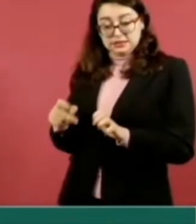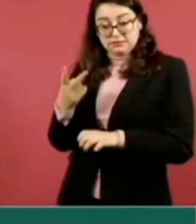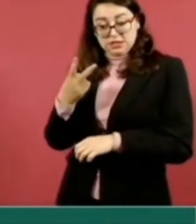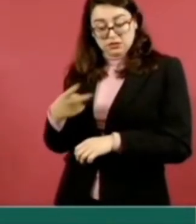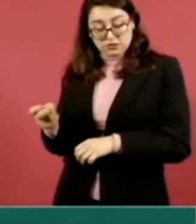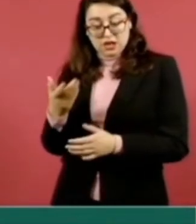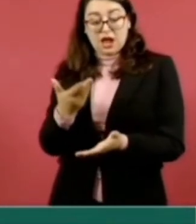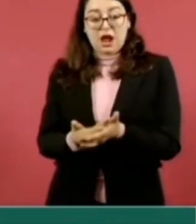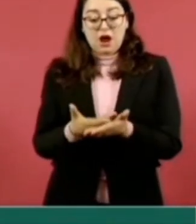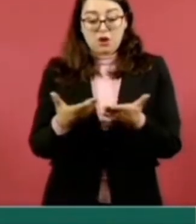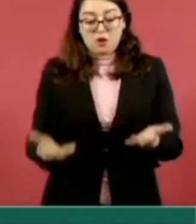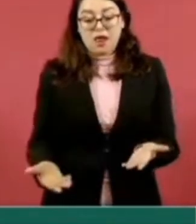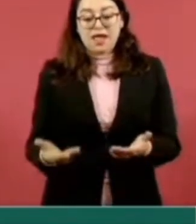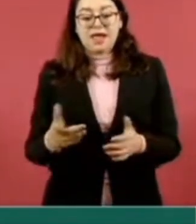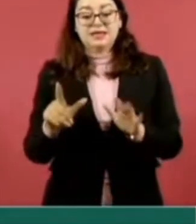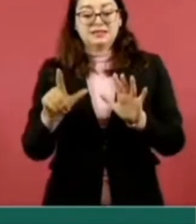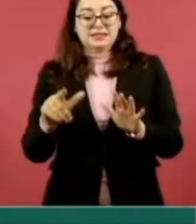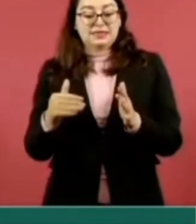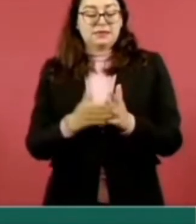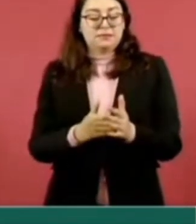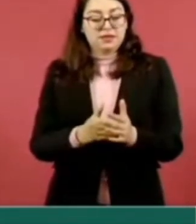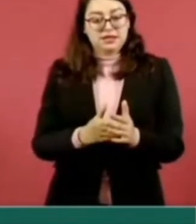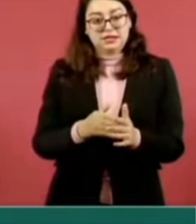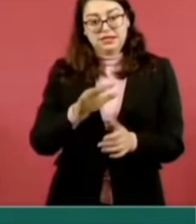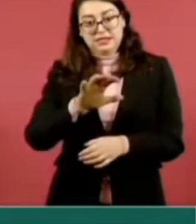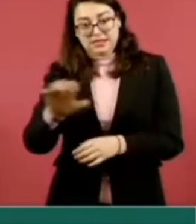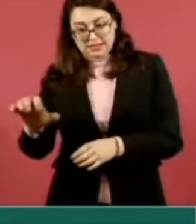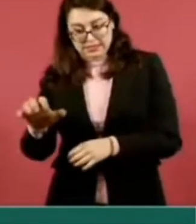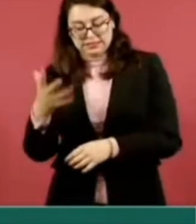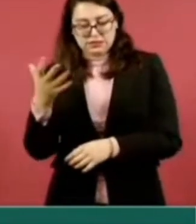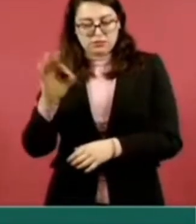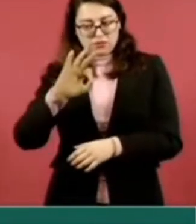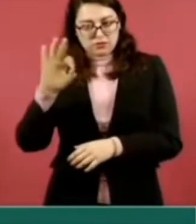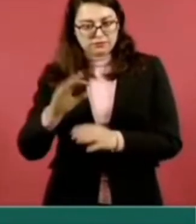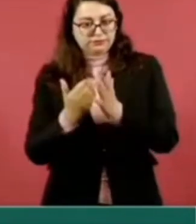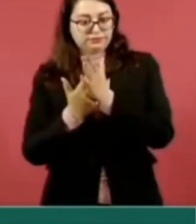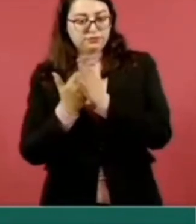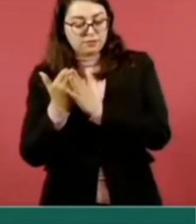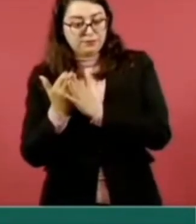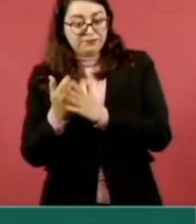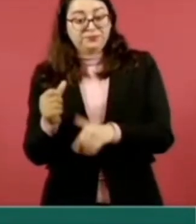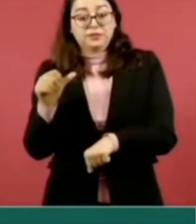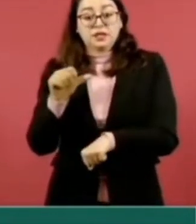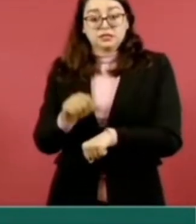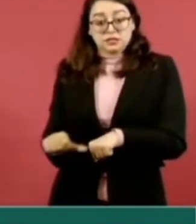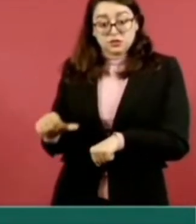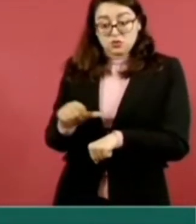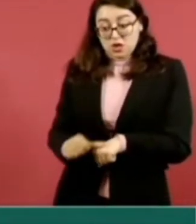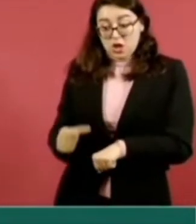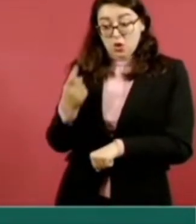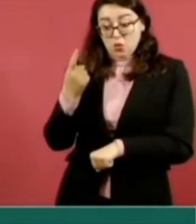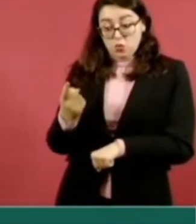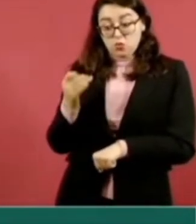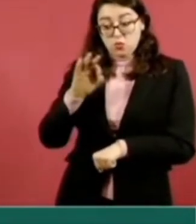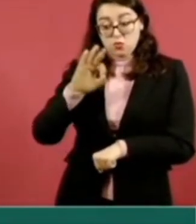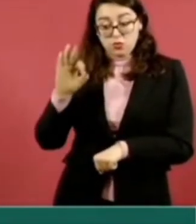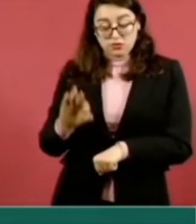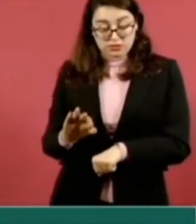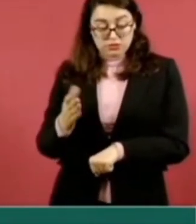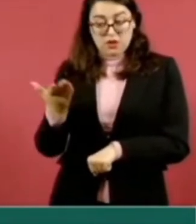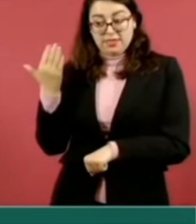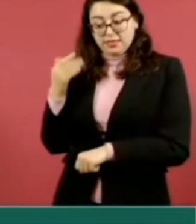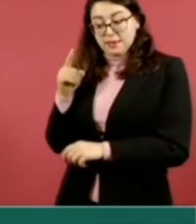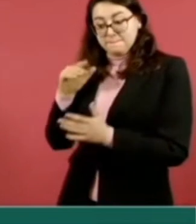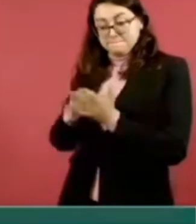a 7 mil 560, un incremento del 5 por ciento. Y las cirugías que tuvieron un incremento del 1 por ciento, pasando de 1 mil 640